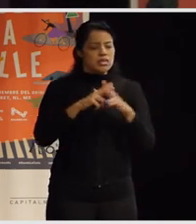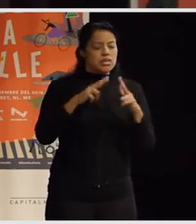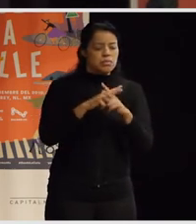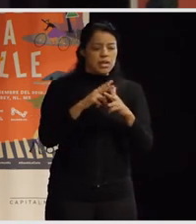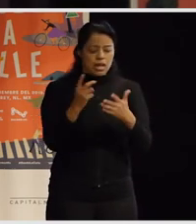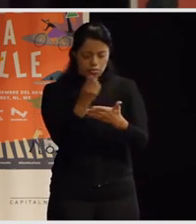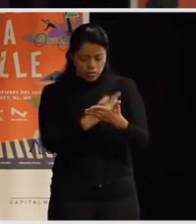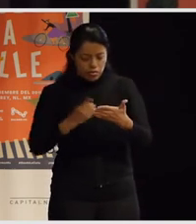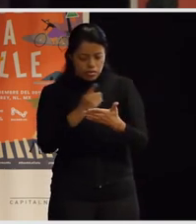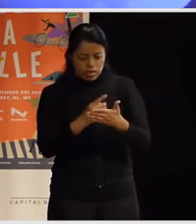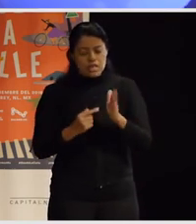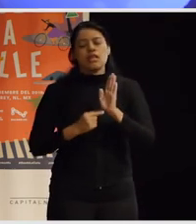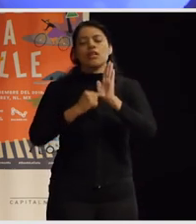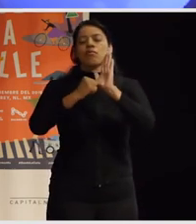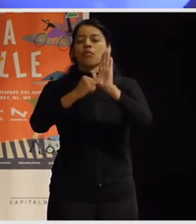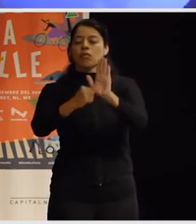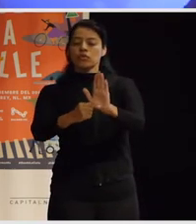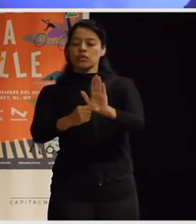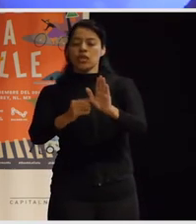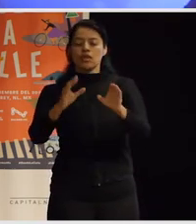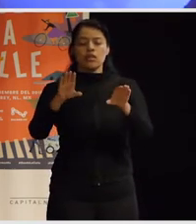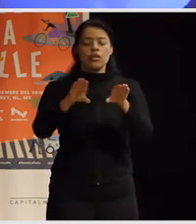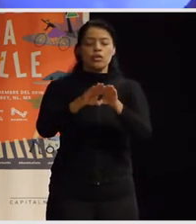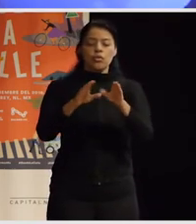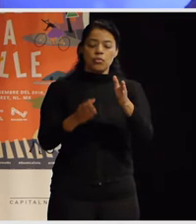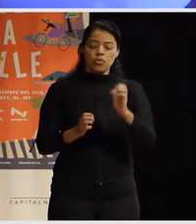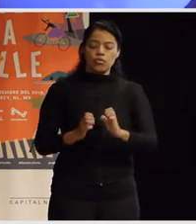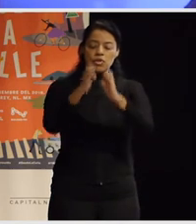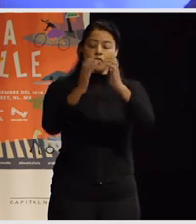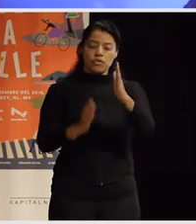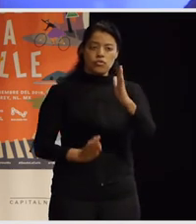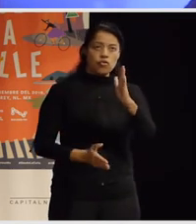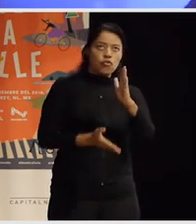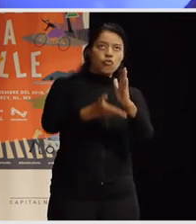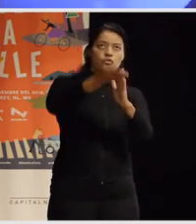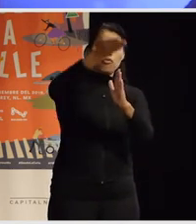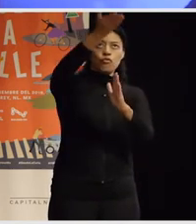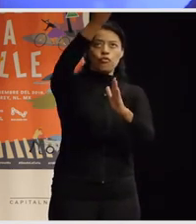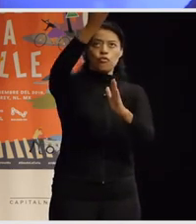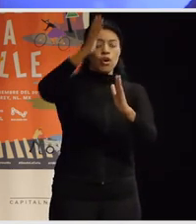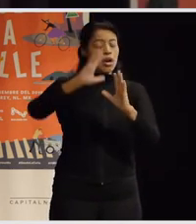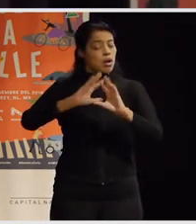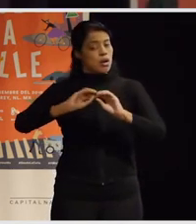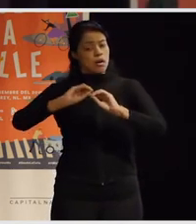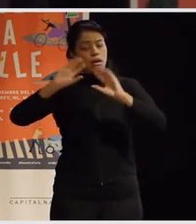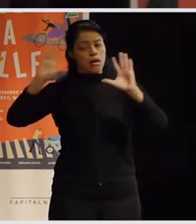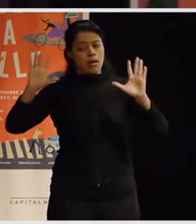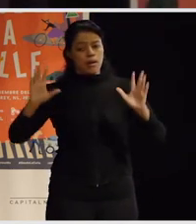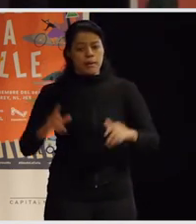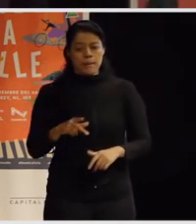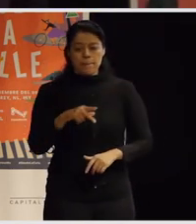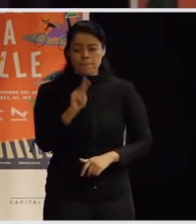diseño y mostrar como lo grandes que pueden hacer los edificios como magnánimos y así pero en las